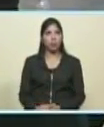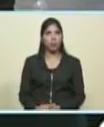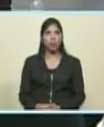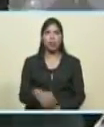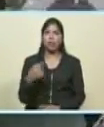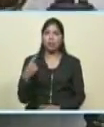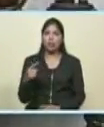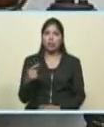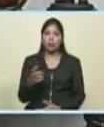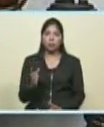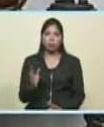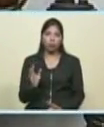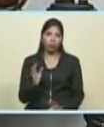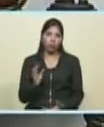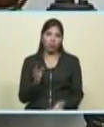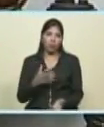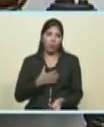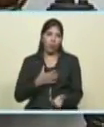Hay cosas que yo no puedo contar